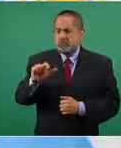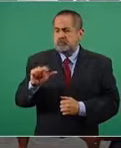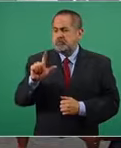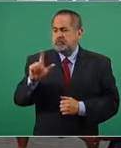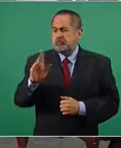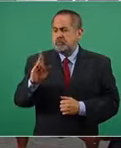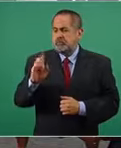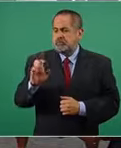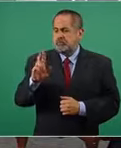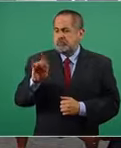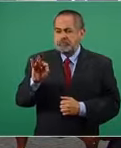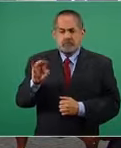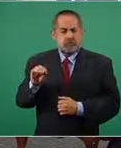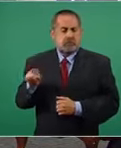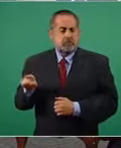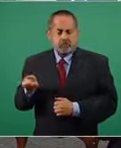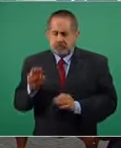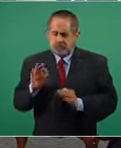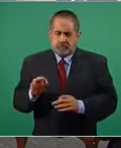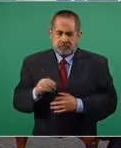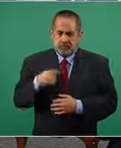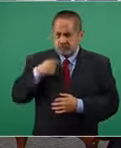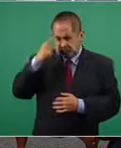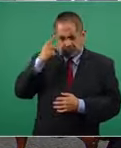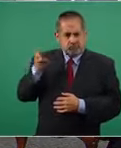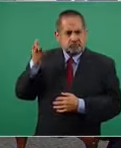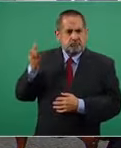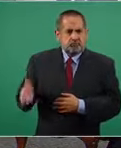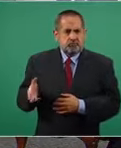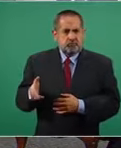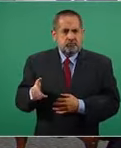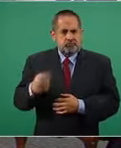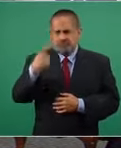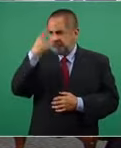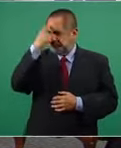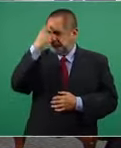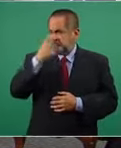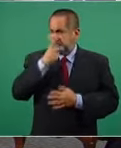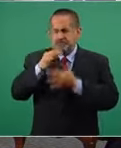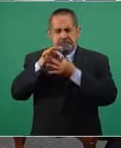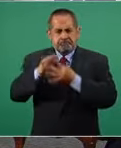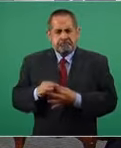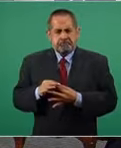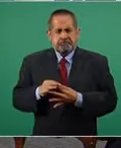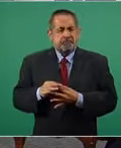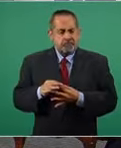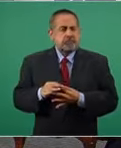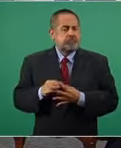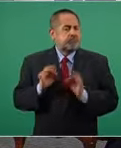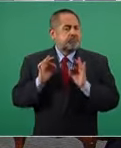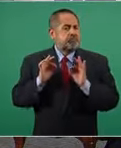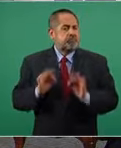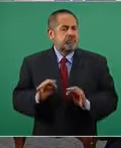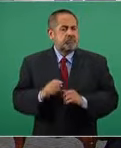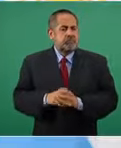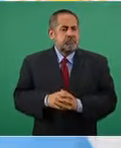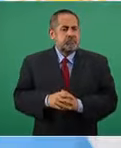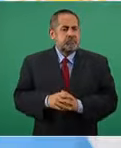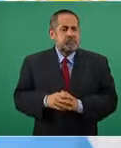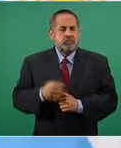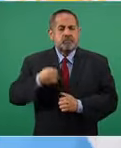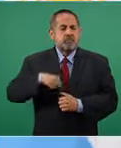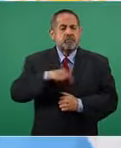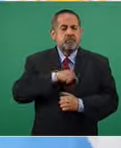lo consideramos un hombre consecuente de modo que no vamos